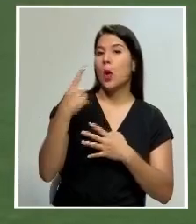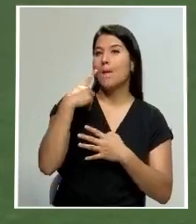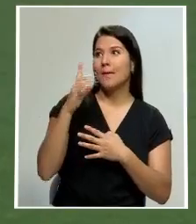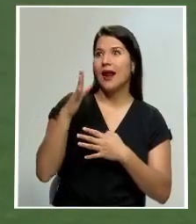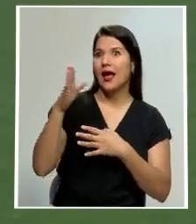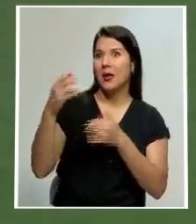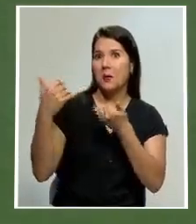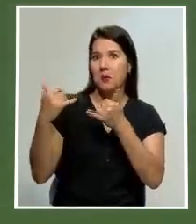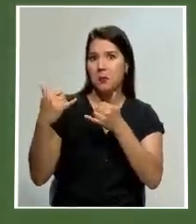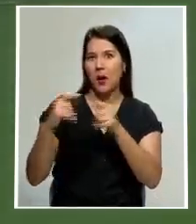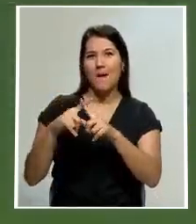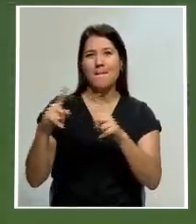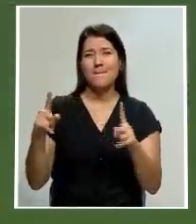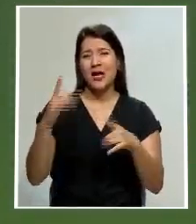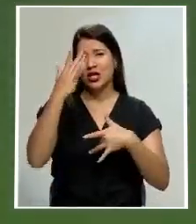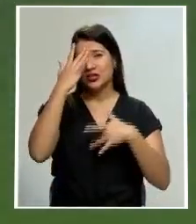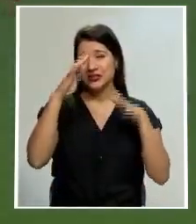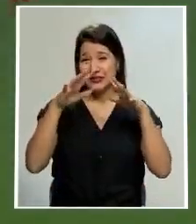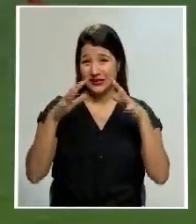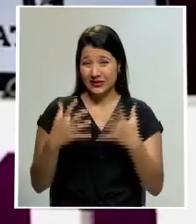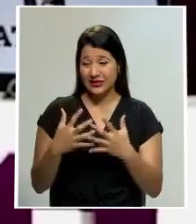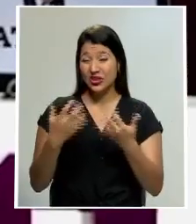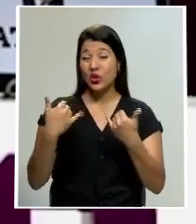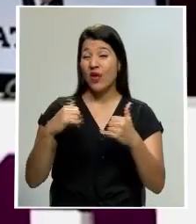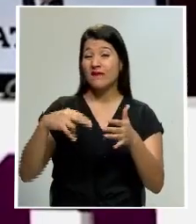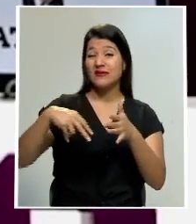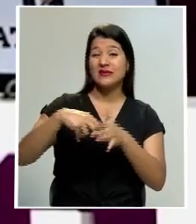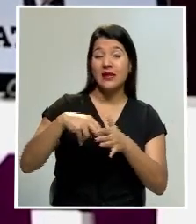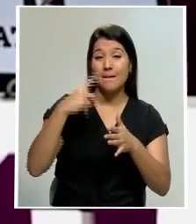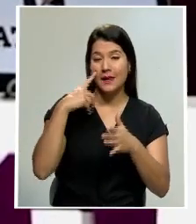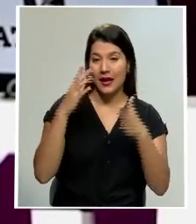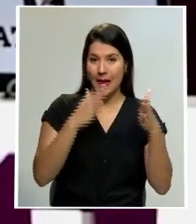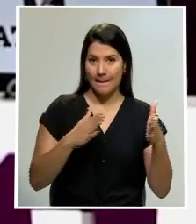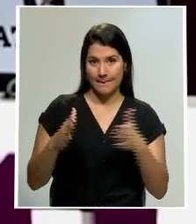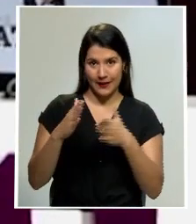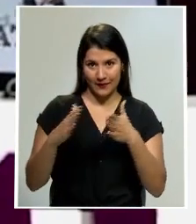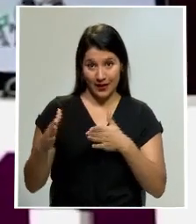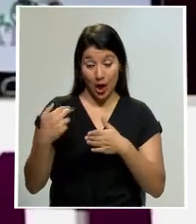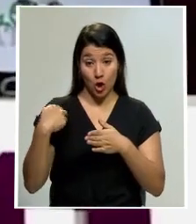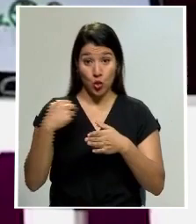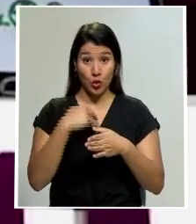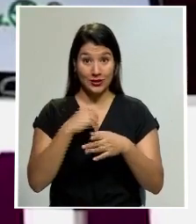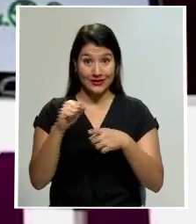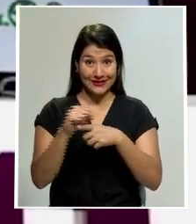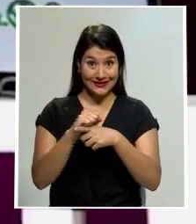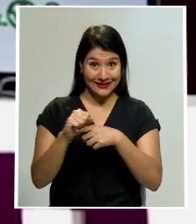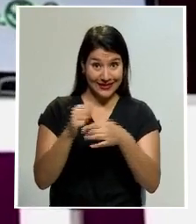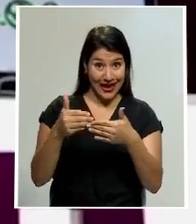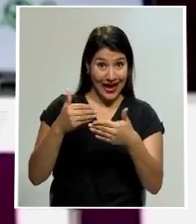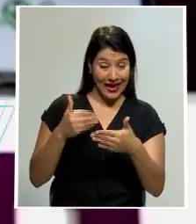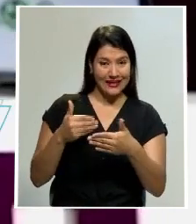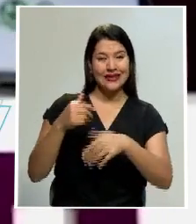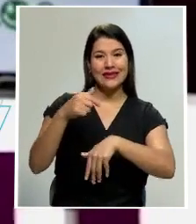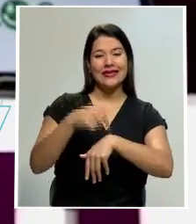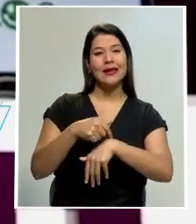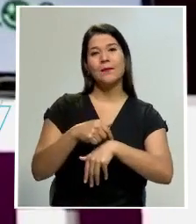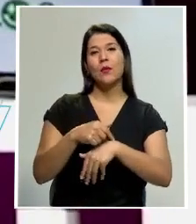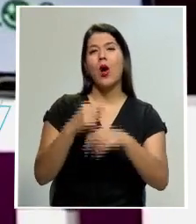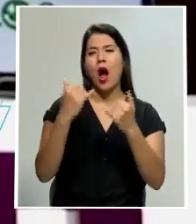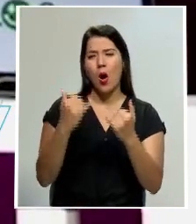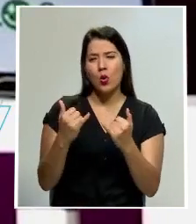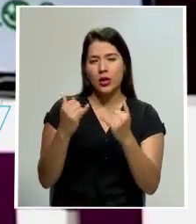siendo un freno en aspectos de planificación. El trabajo en la pretemporada estamos ya afinando detalles de la misma.